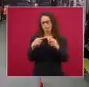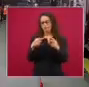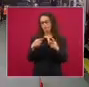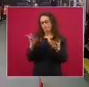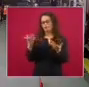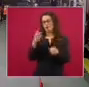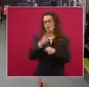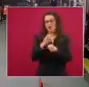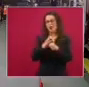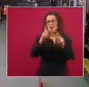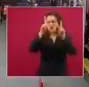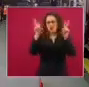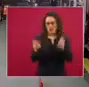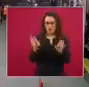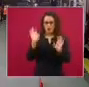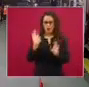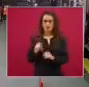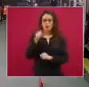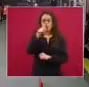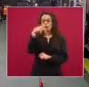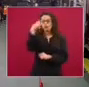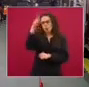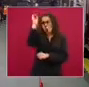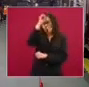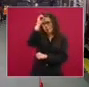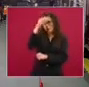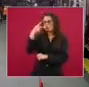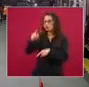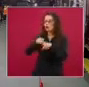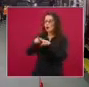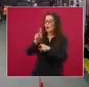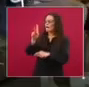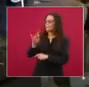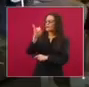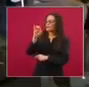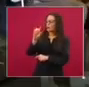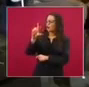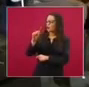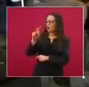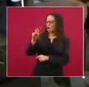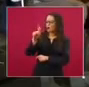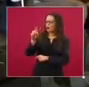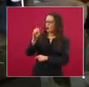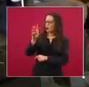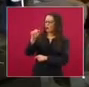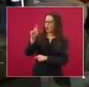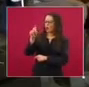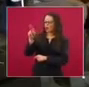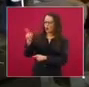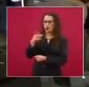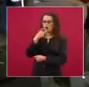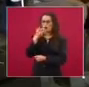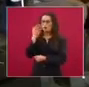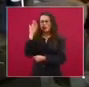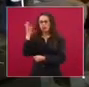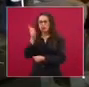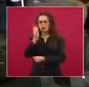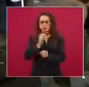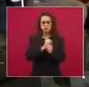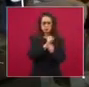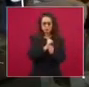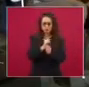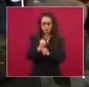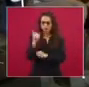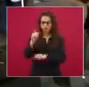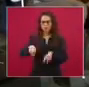¿Qué opinión le merece que su hermano Pío López Obrador haya solicitado investigar penalmente, incluso sancionar hasta con